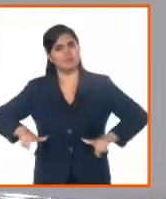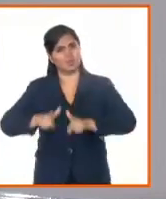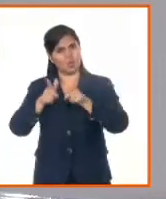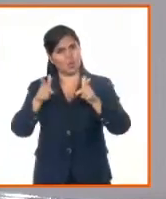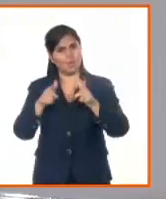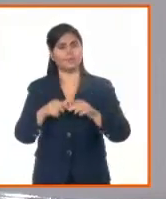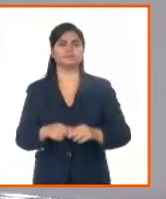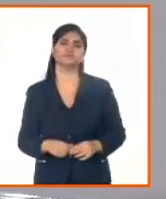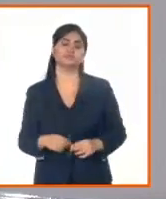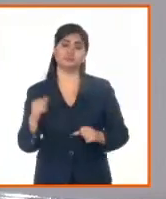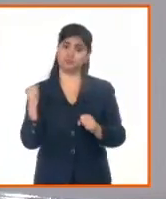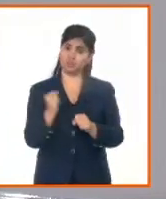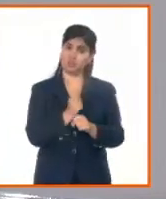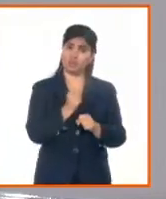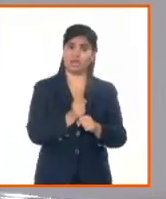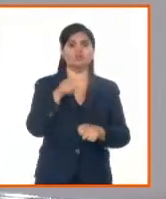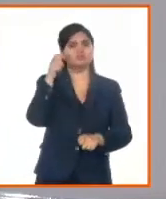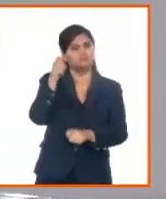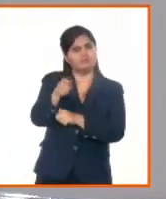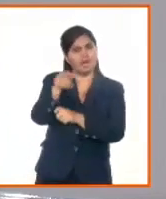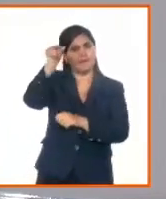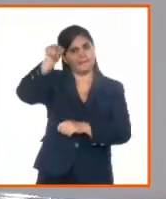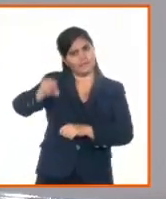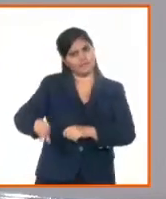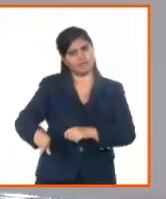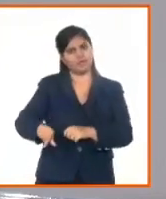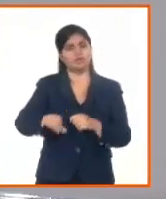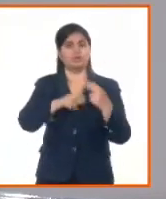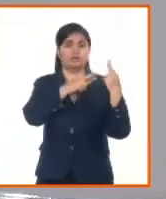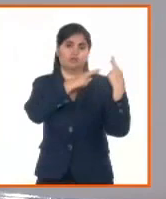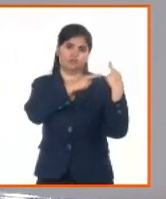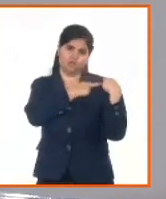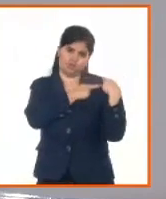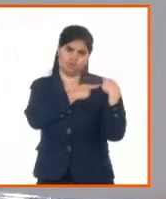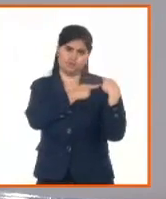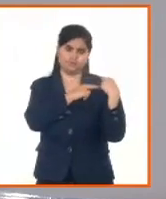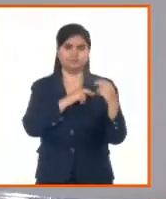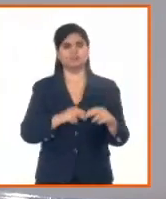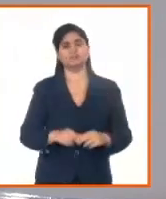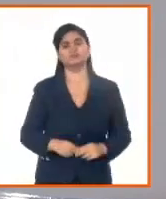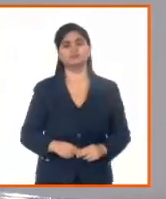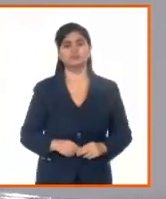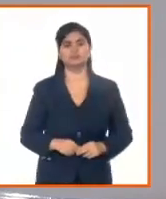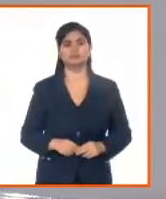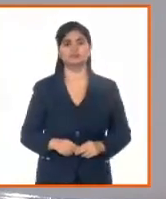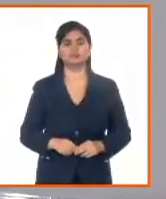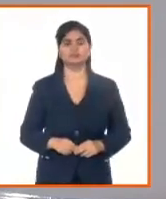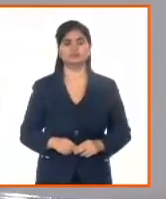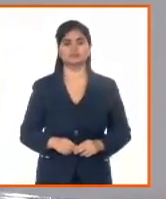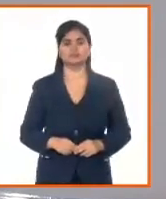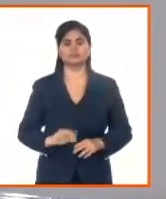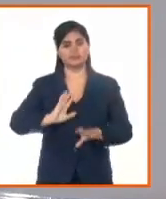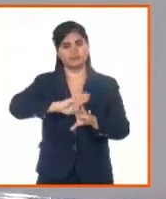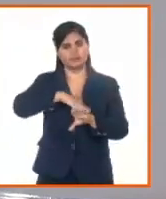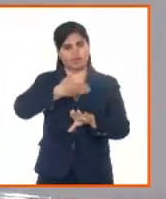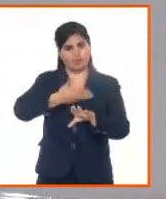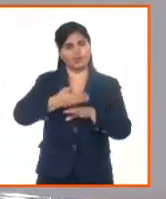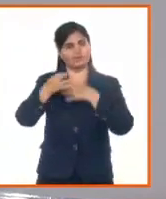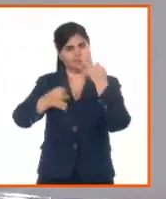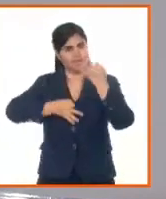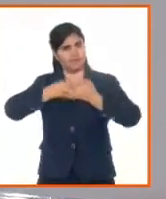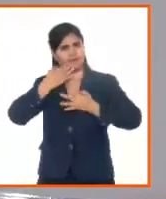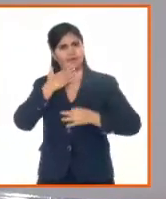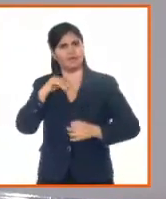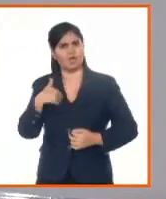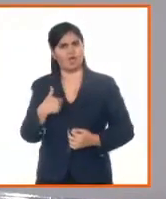capacitación de los registradores. Ahí hay temas importantes como la multiparentalidad, cómo vamos a realizar esas